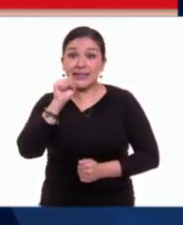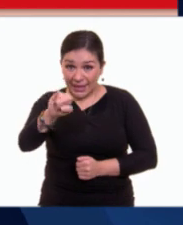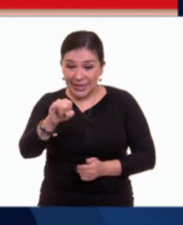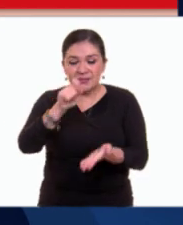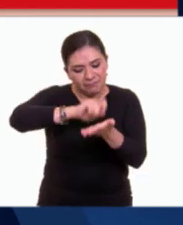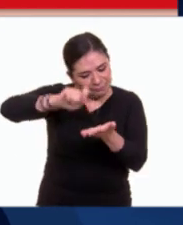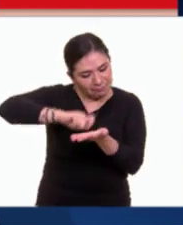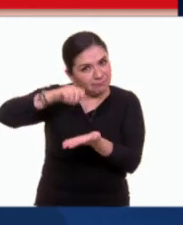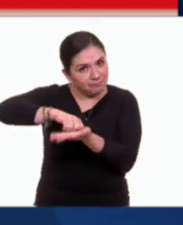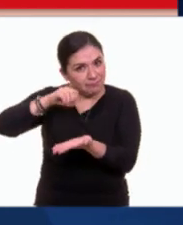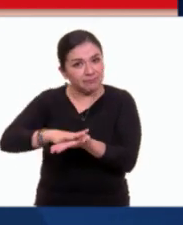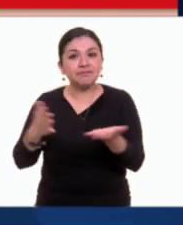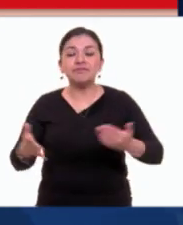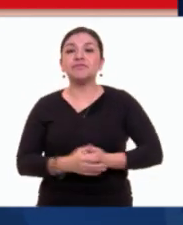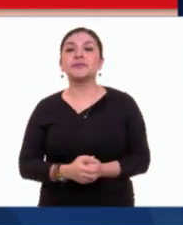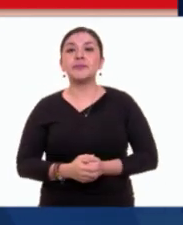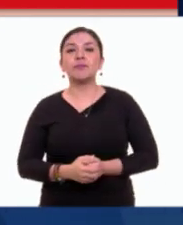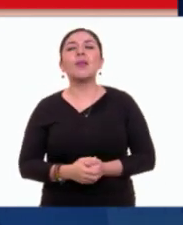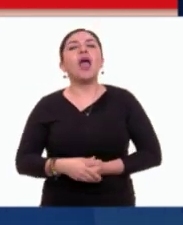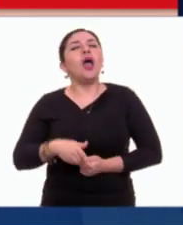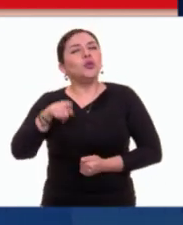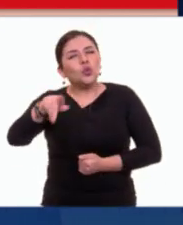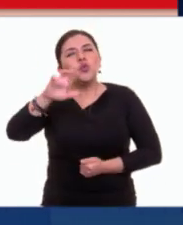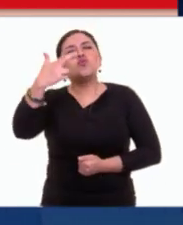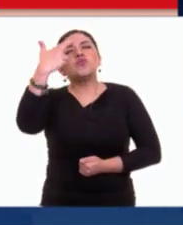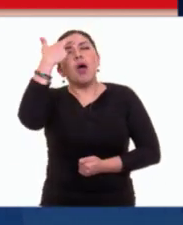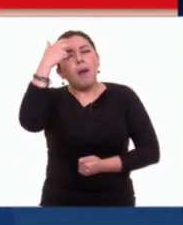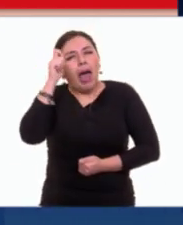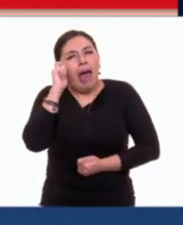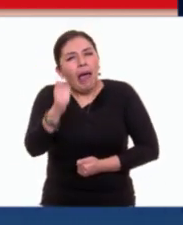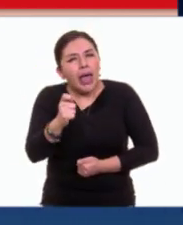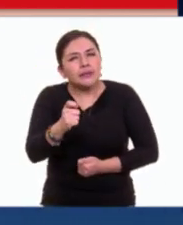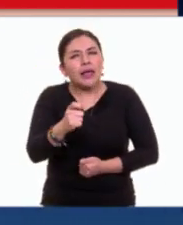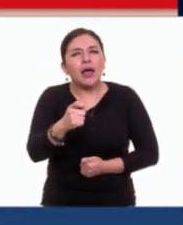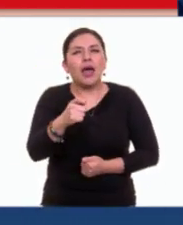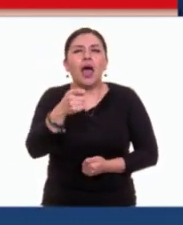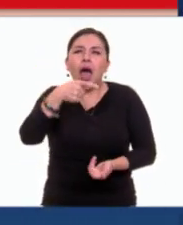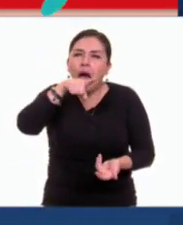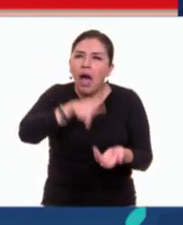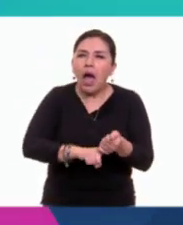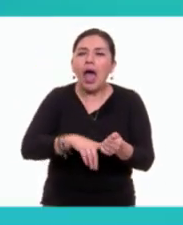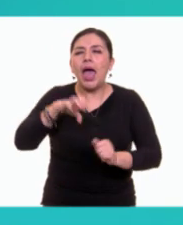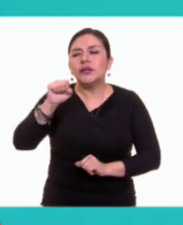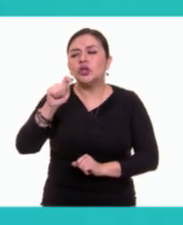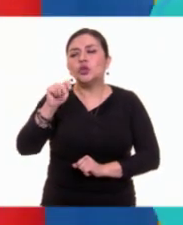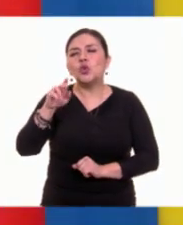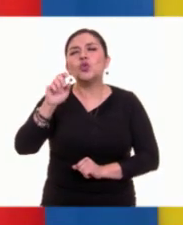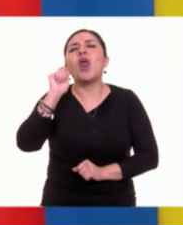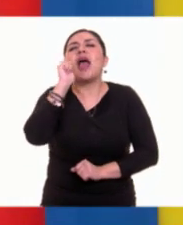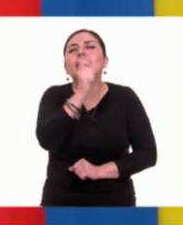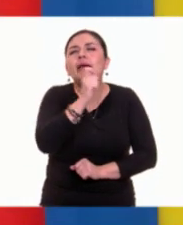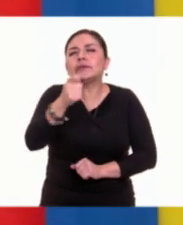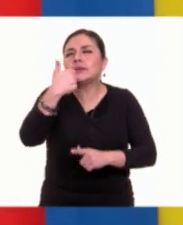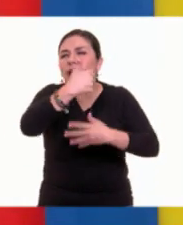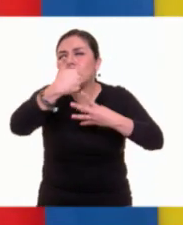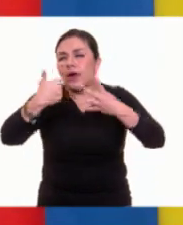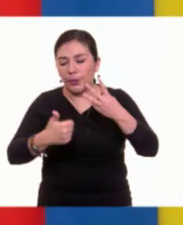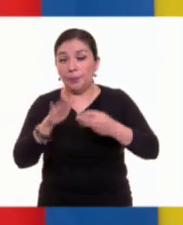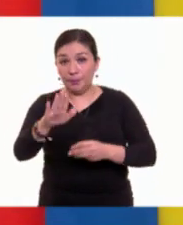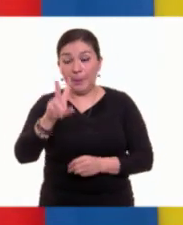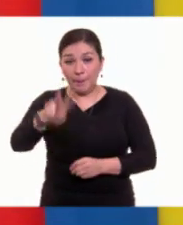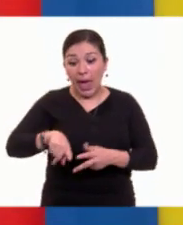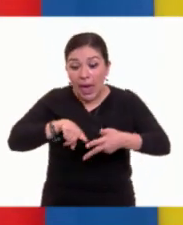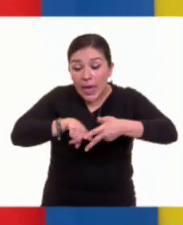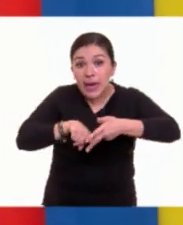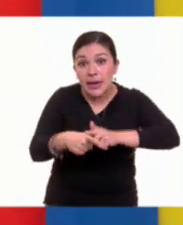la tabla. Ahora, ¿recuerdas en qué consiste cada parte de la estructura? Sí, claro que sí, Gaby. En el inicio